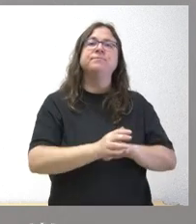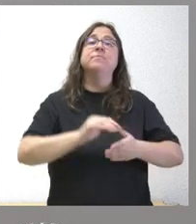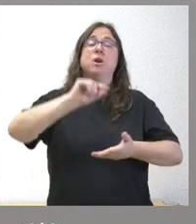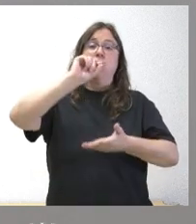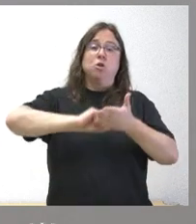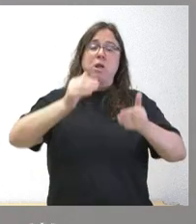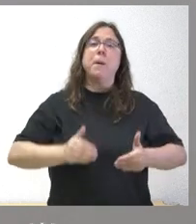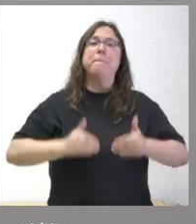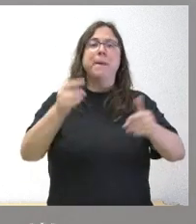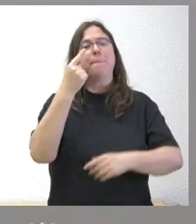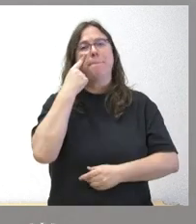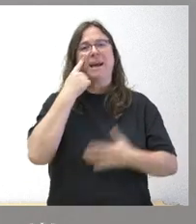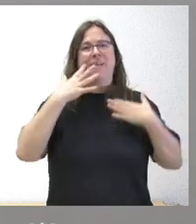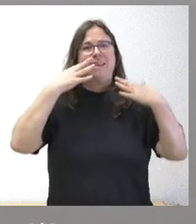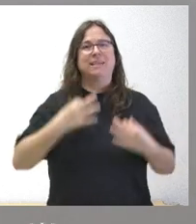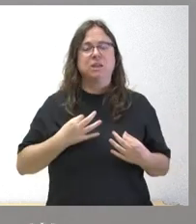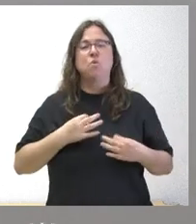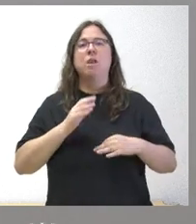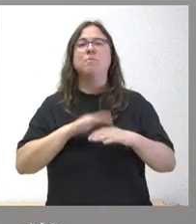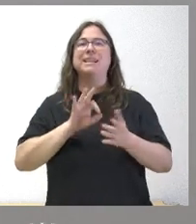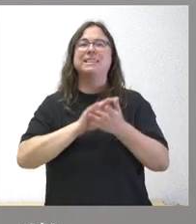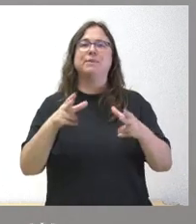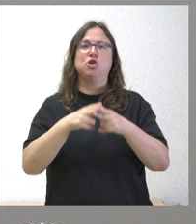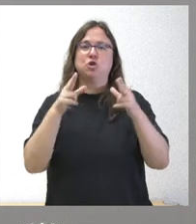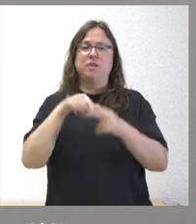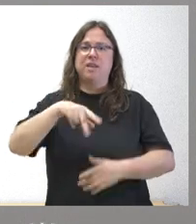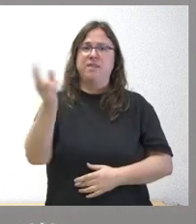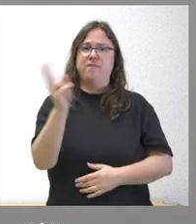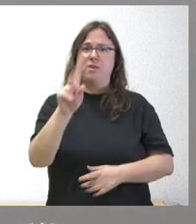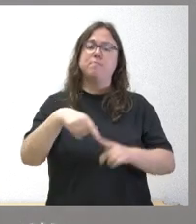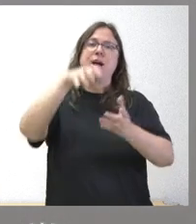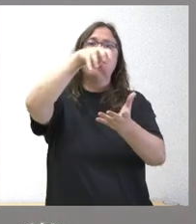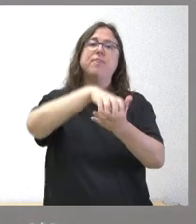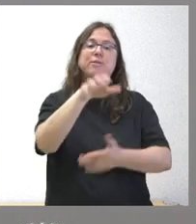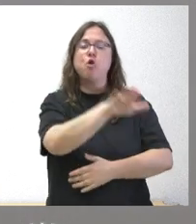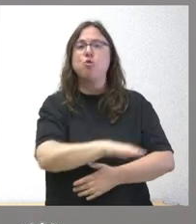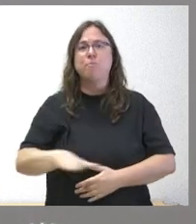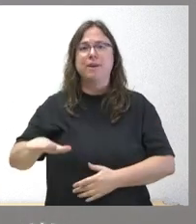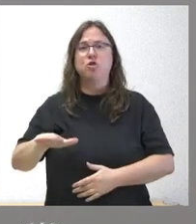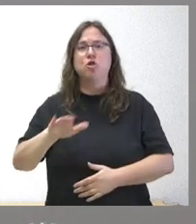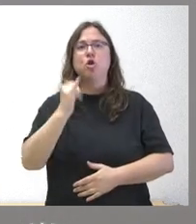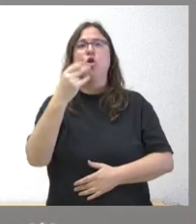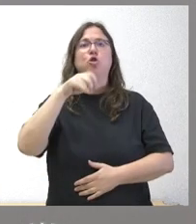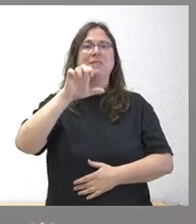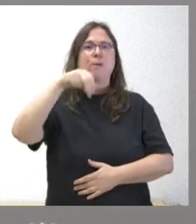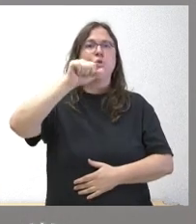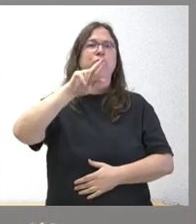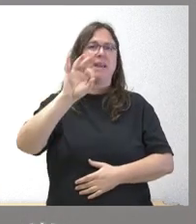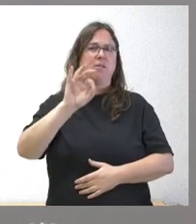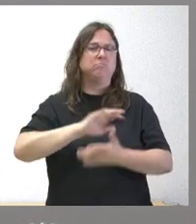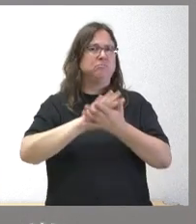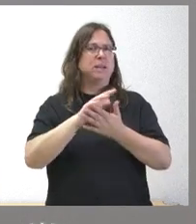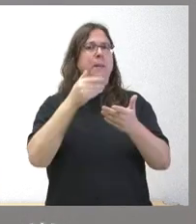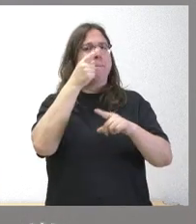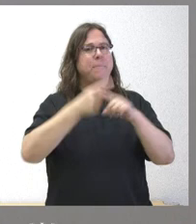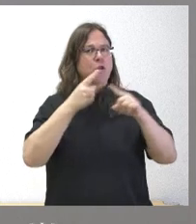vigilancia y seguridad de la Gerencia Territorial de Servicios Sociales en Valladolid y del Centro de Protección de Menores en José Montero. Estamos hablando de más de medio millón